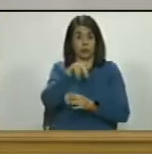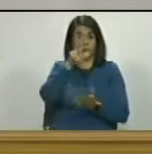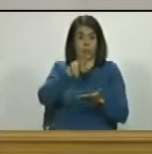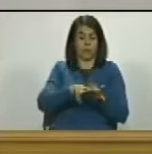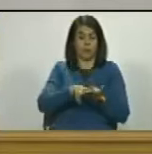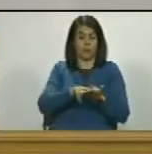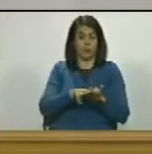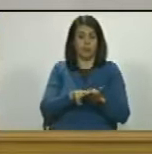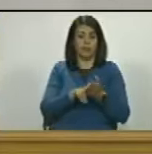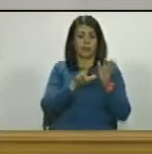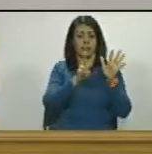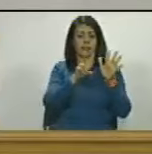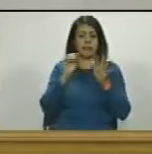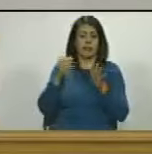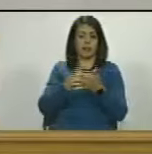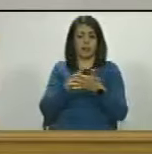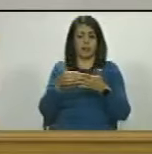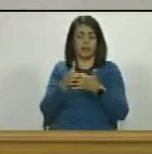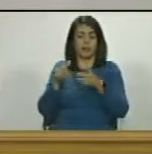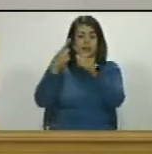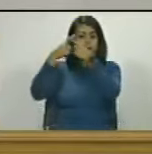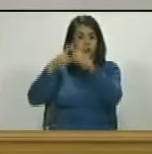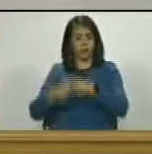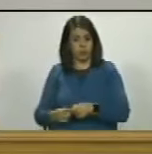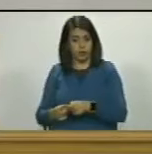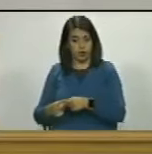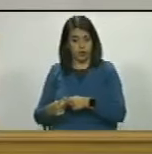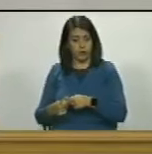aprobar los 70 millones de dólares del presupuesto